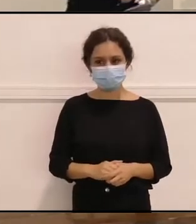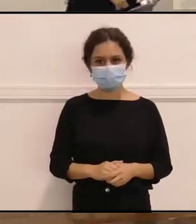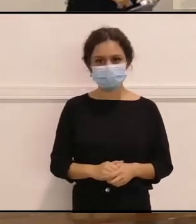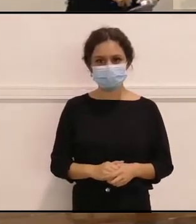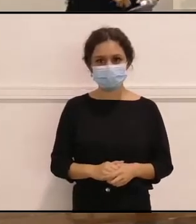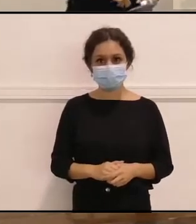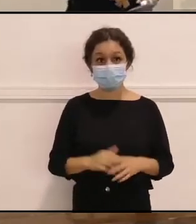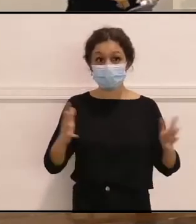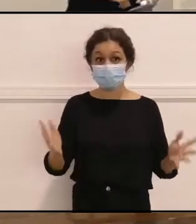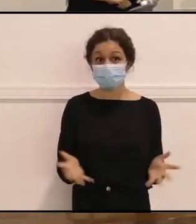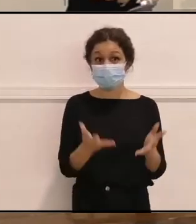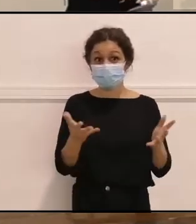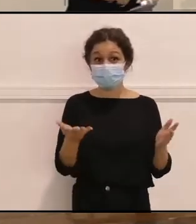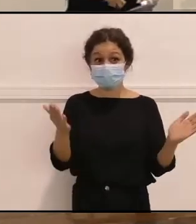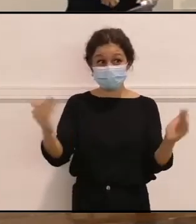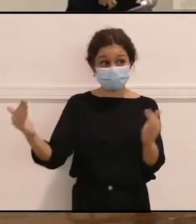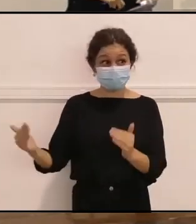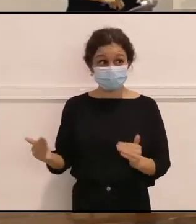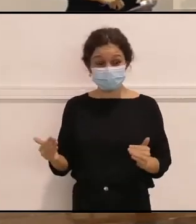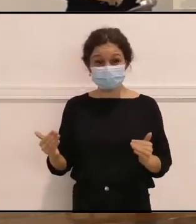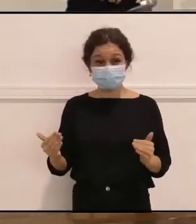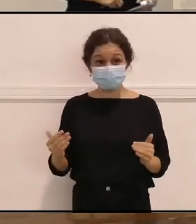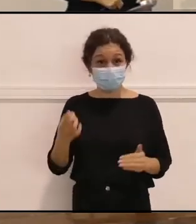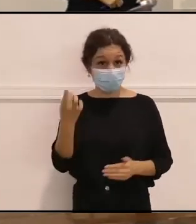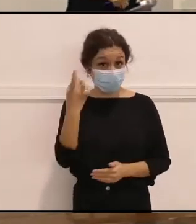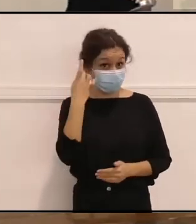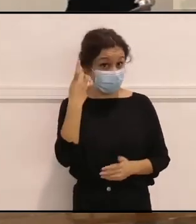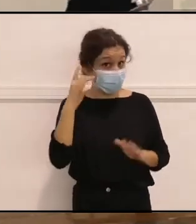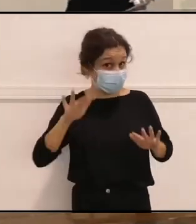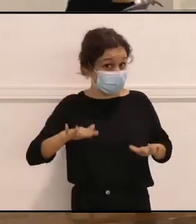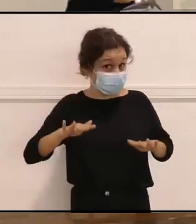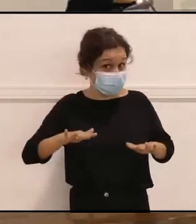Nadie se anima. El alumnado presente.